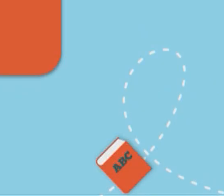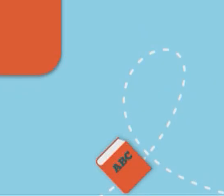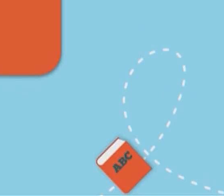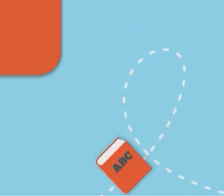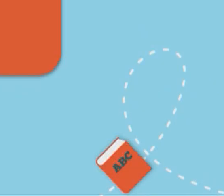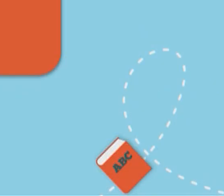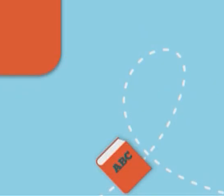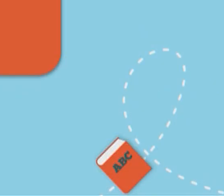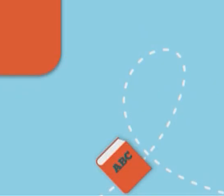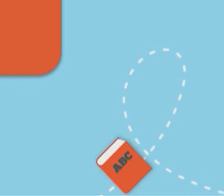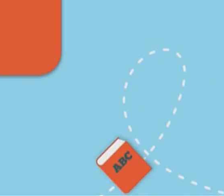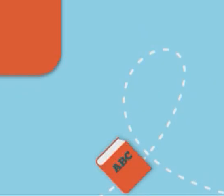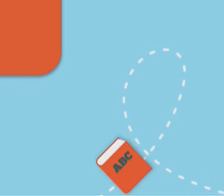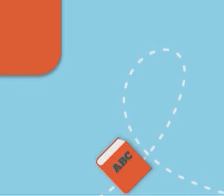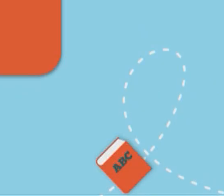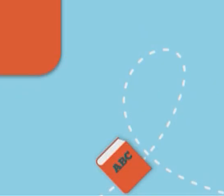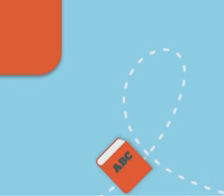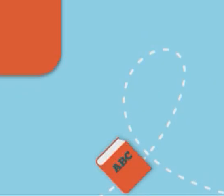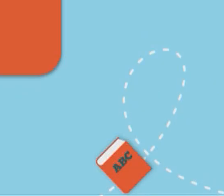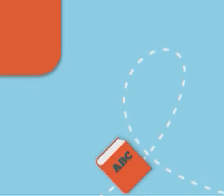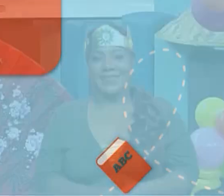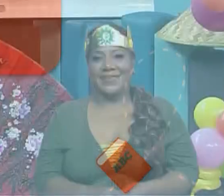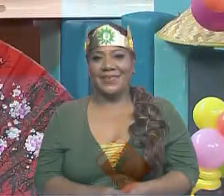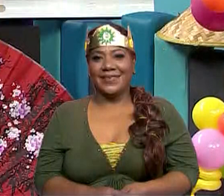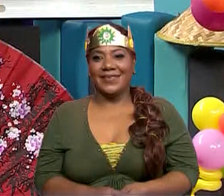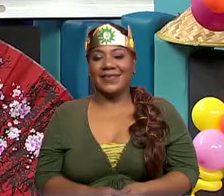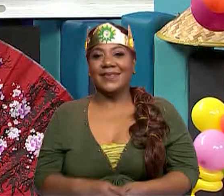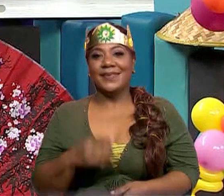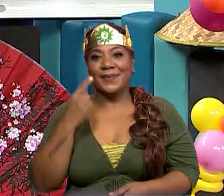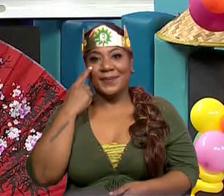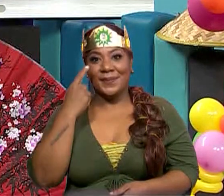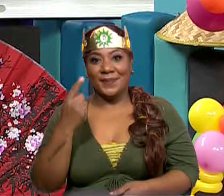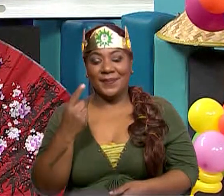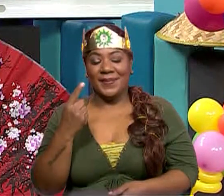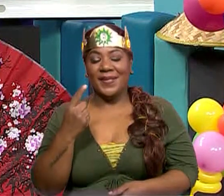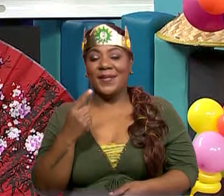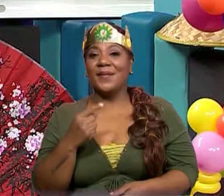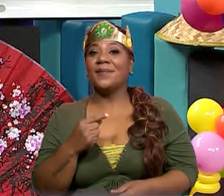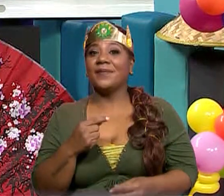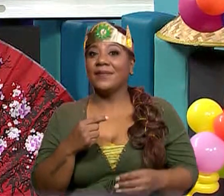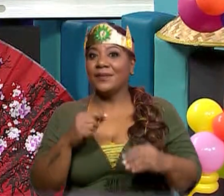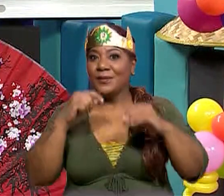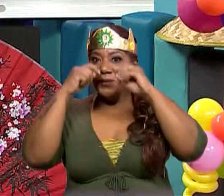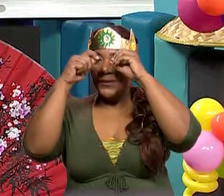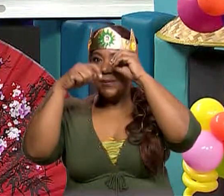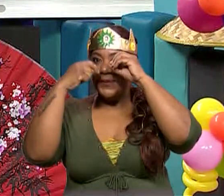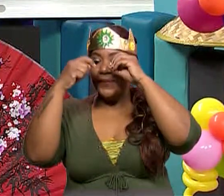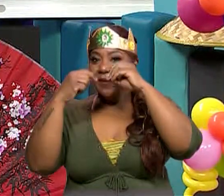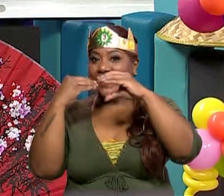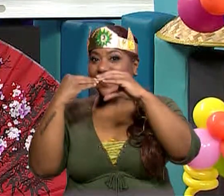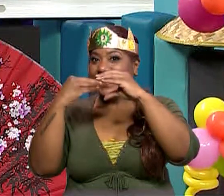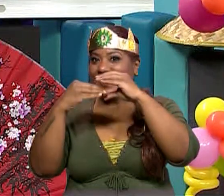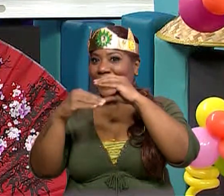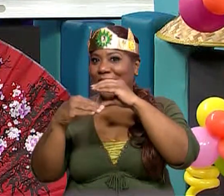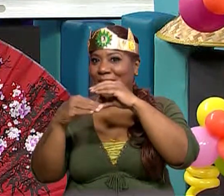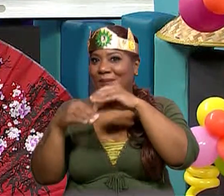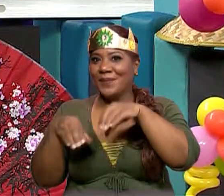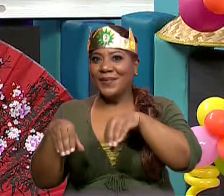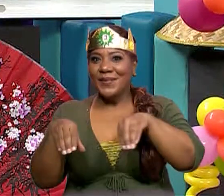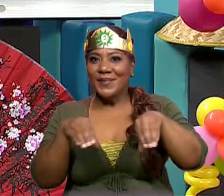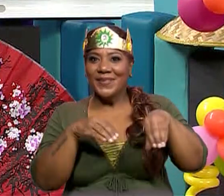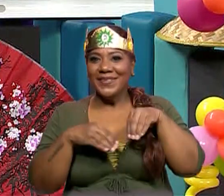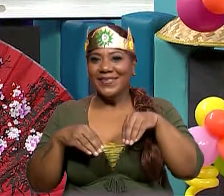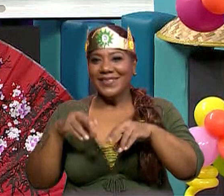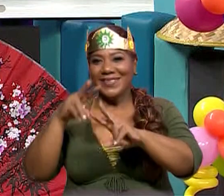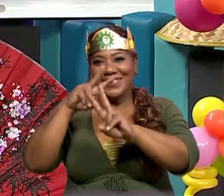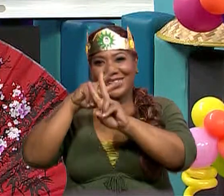El boleto de entrada a la clase de hoy estará a cargo de un amiguito muy especial que ha compartido con nosotros su actividad utilizando